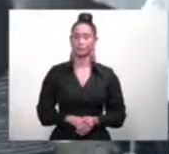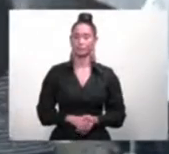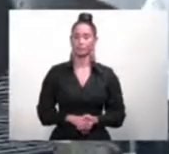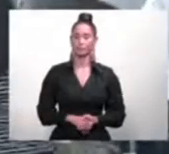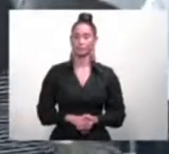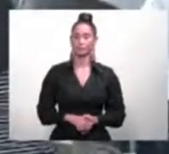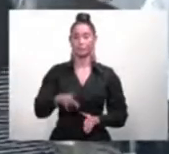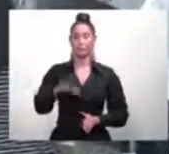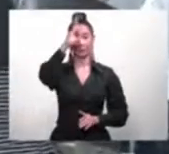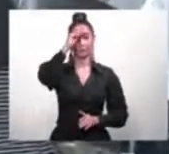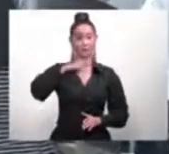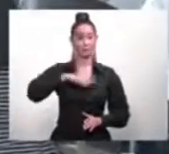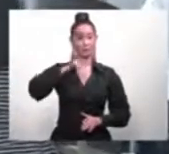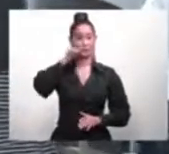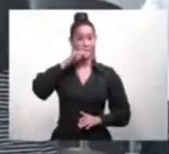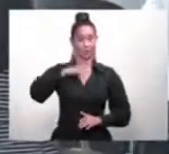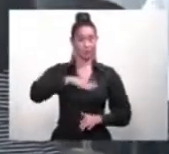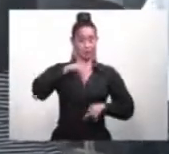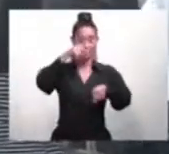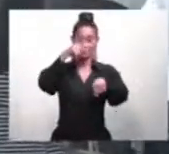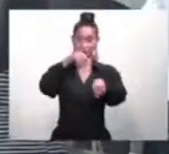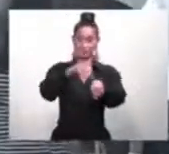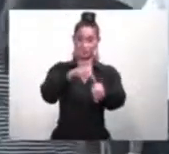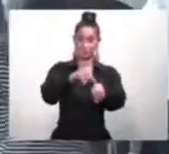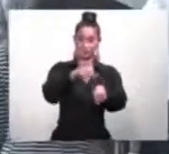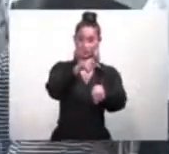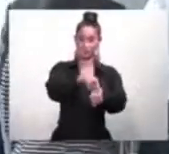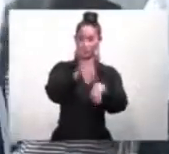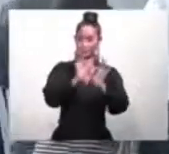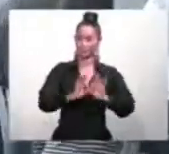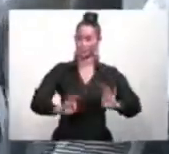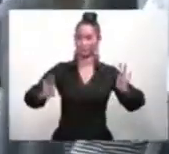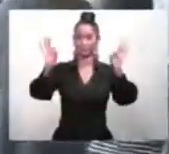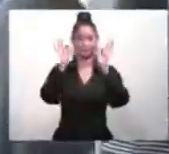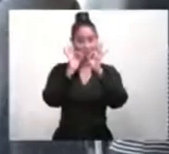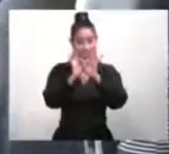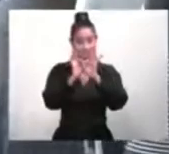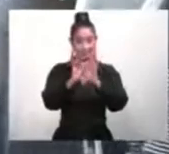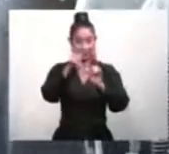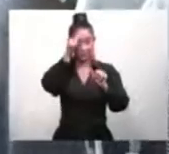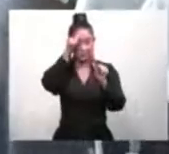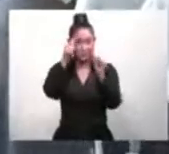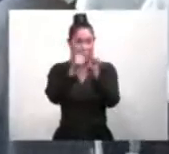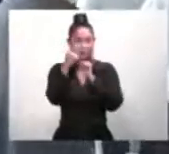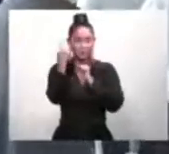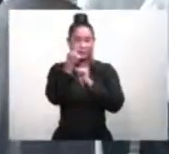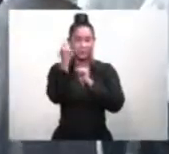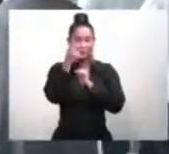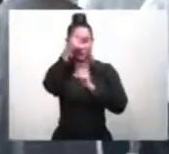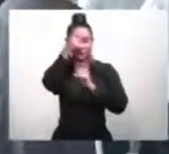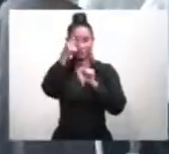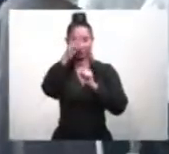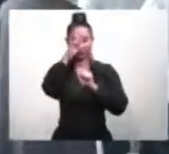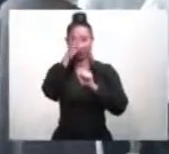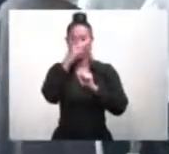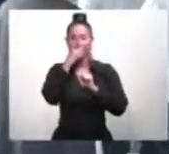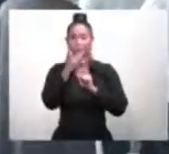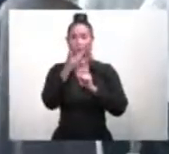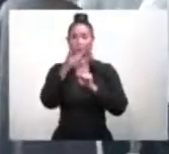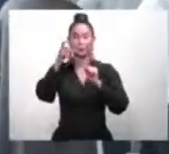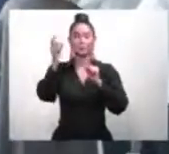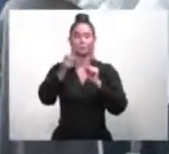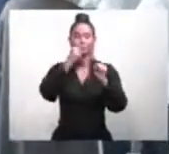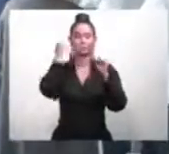Señoras y señores, este momento importante en la historia de nuestro país amerita un fuerte